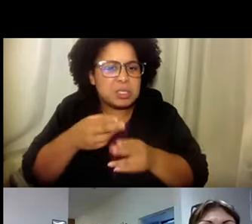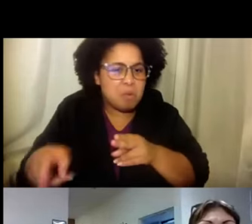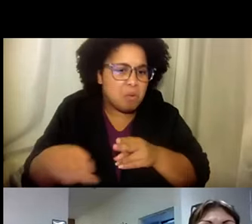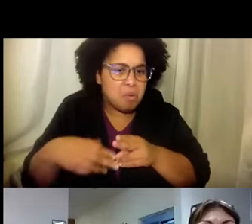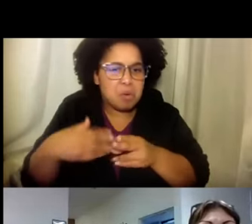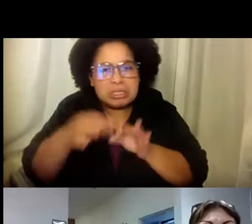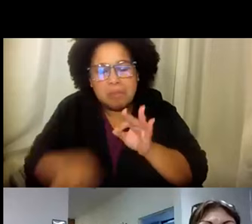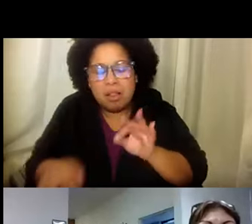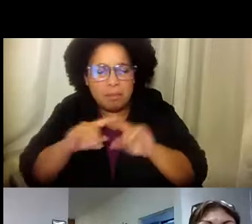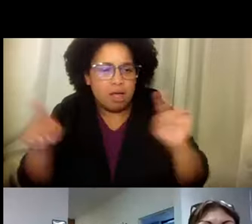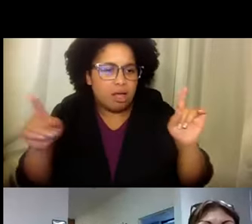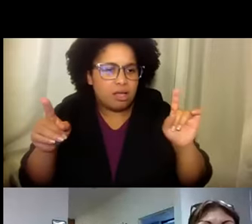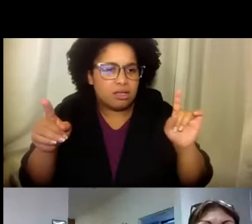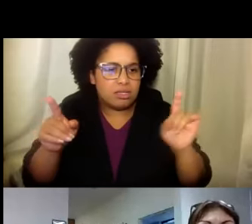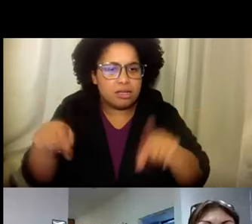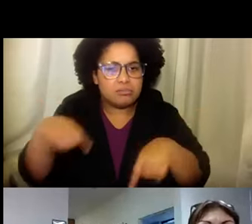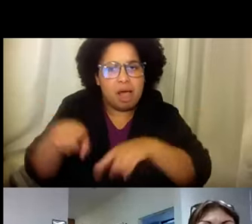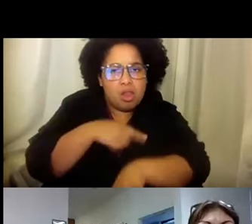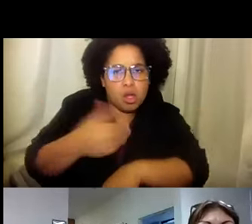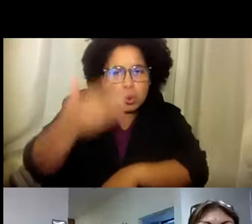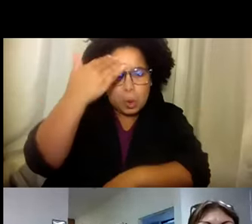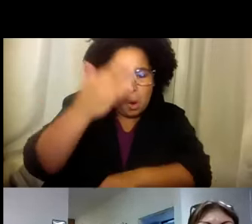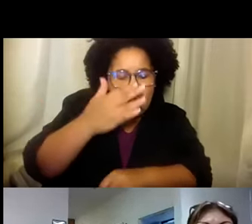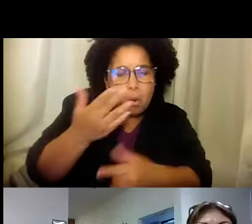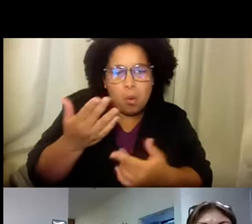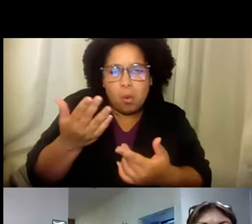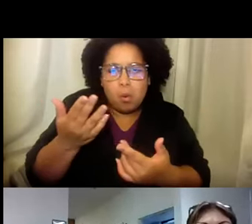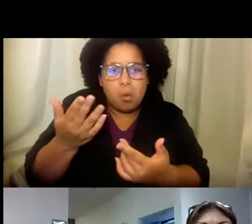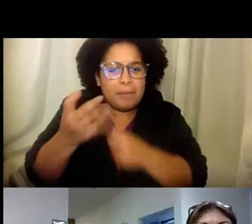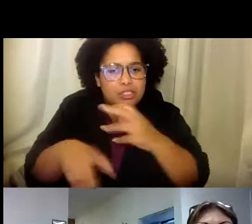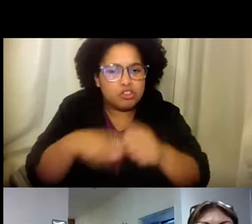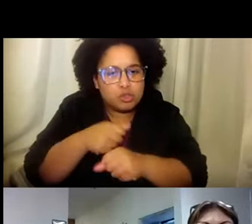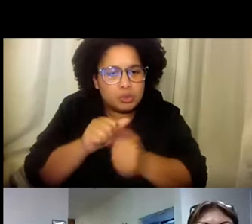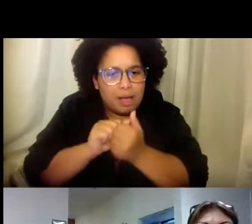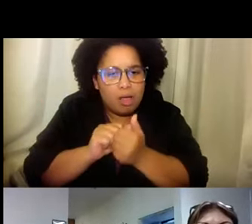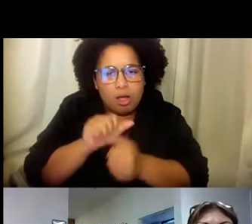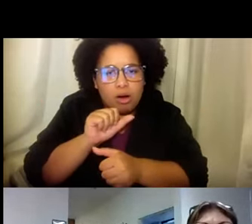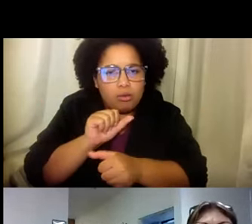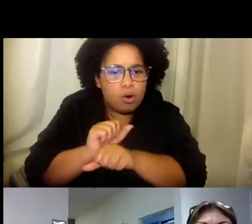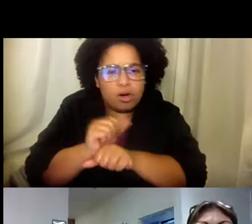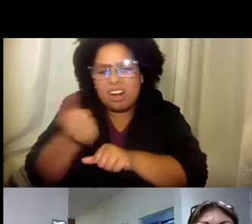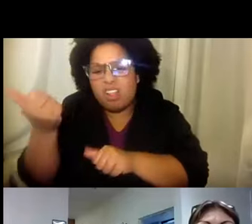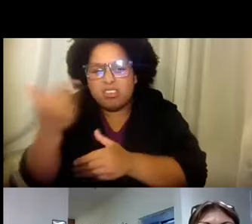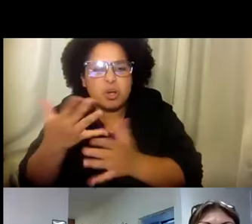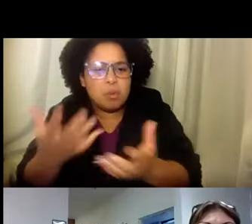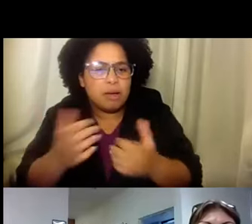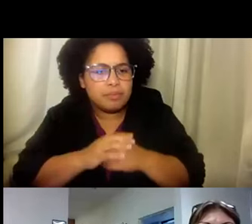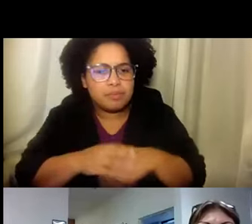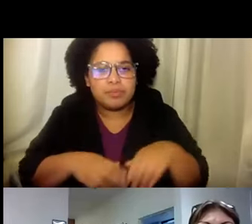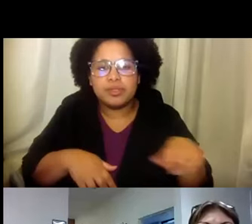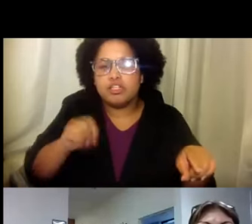nuevo, que sea breve, simple. Pero cuánto tiempo se han conocido y cualquier otra cosa que quieran compartir.